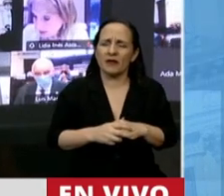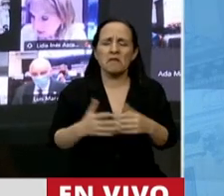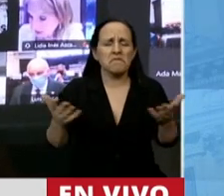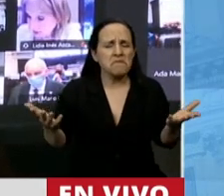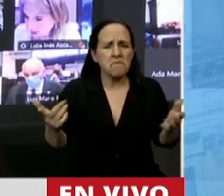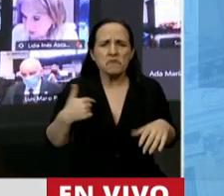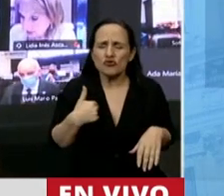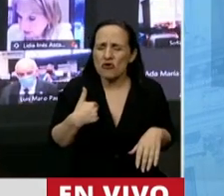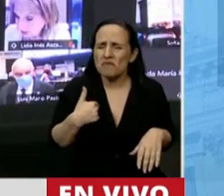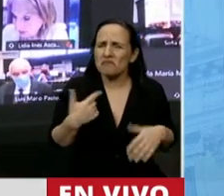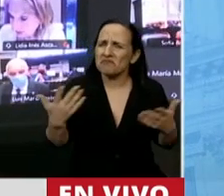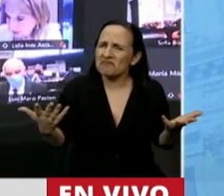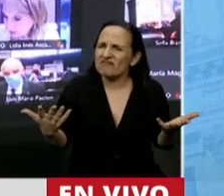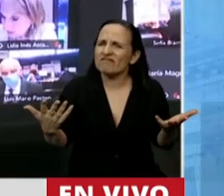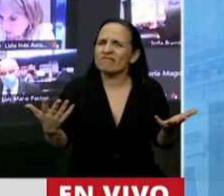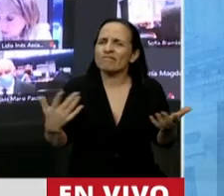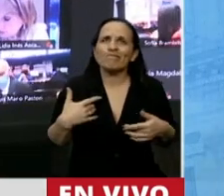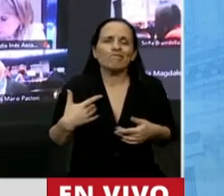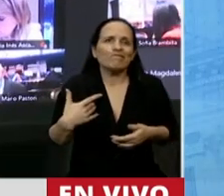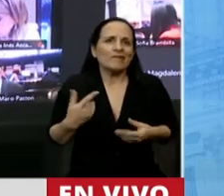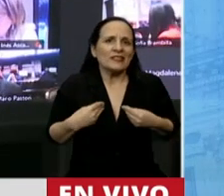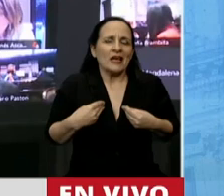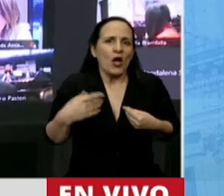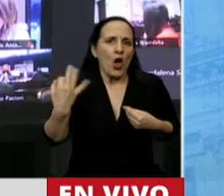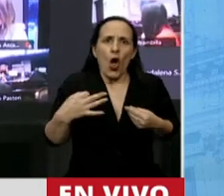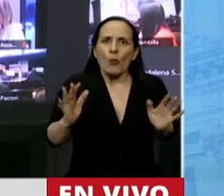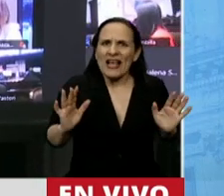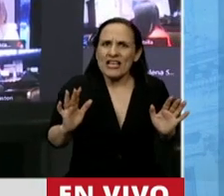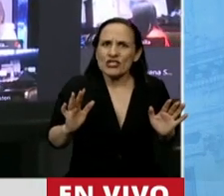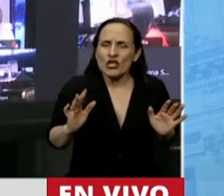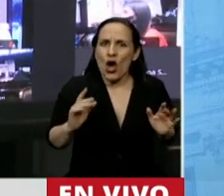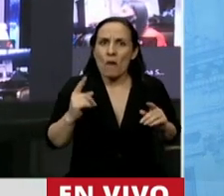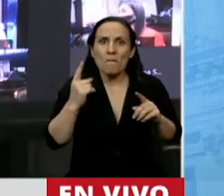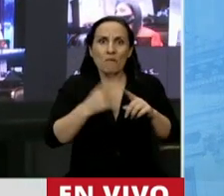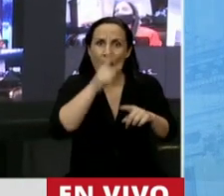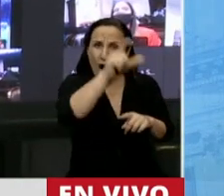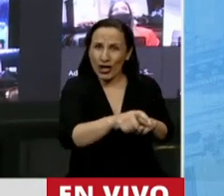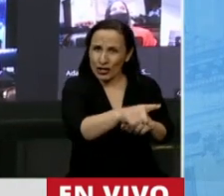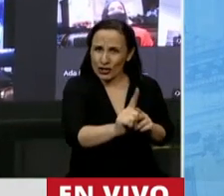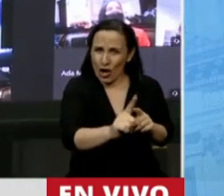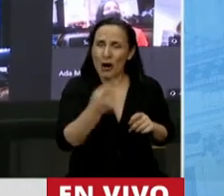Me veo obligado, no por una cuestión personal con el colega, pero va dirigida a él.